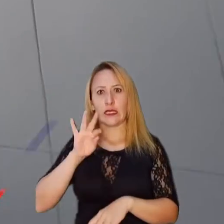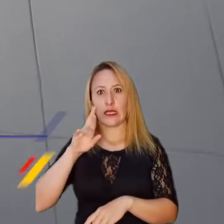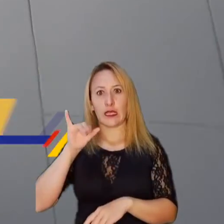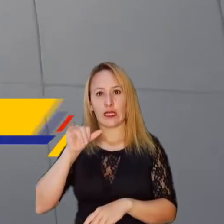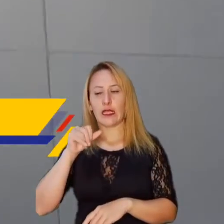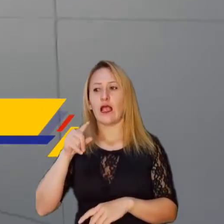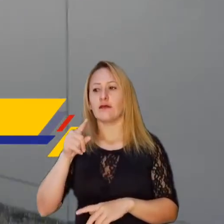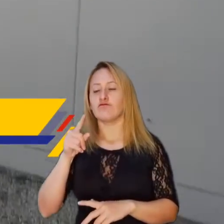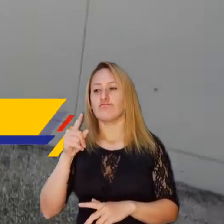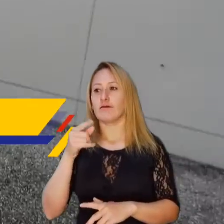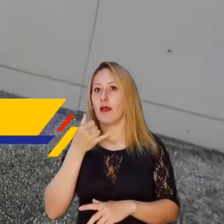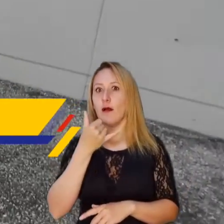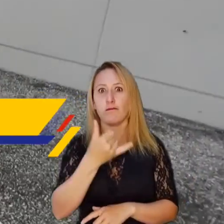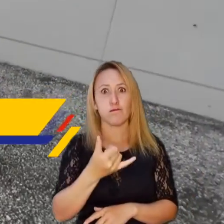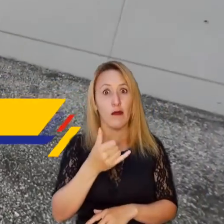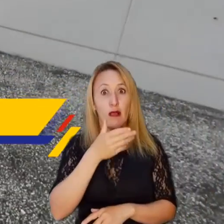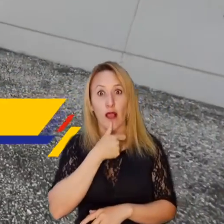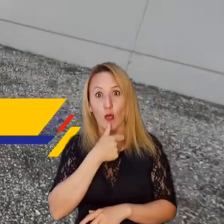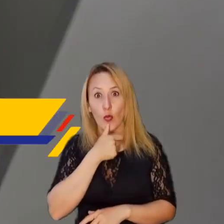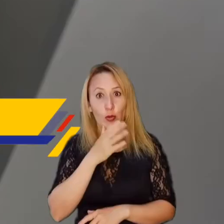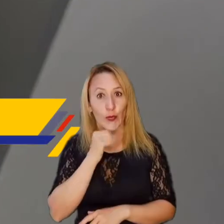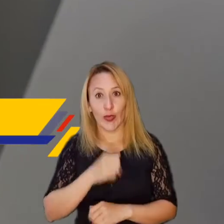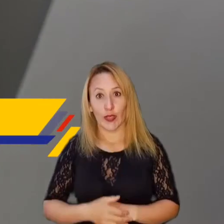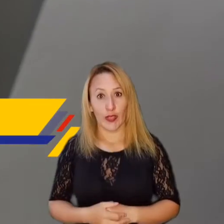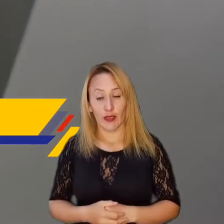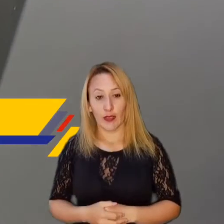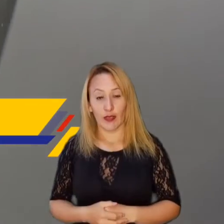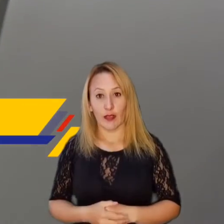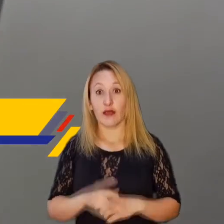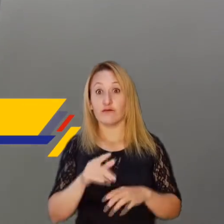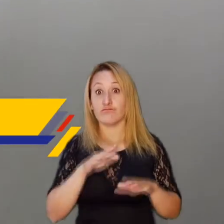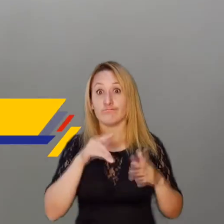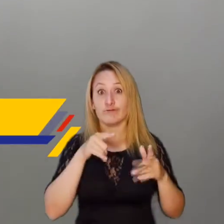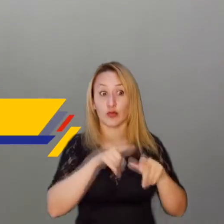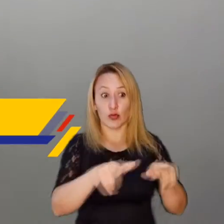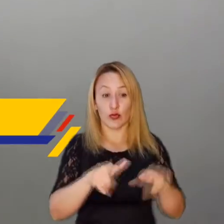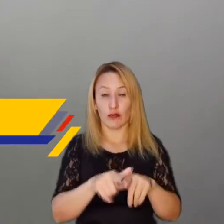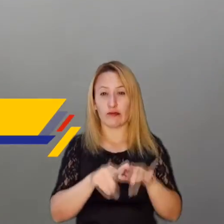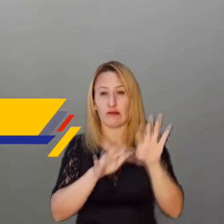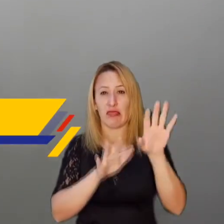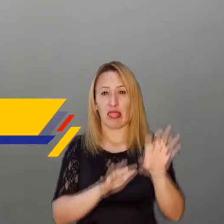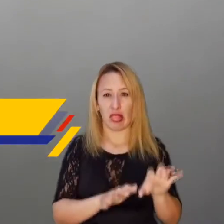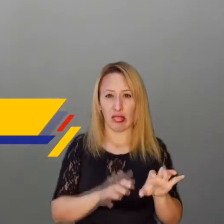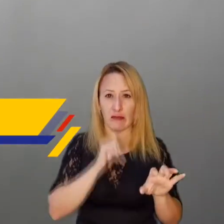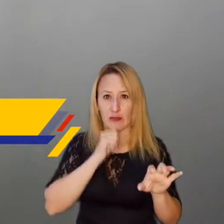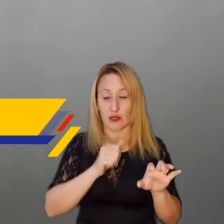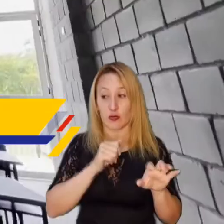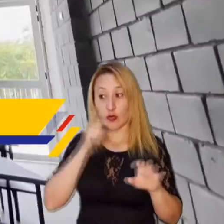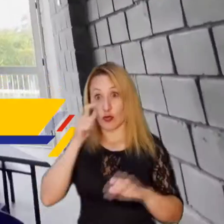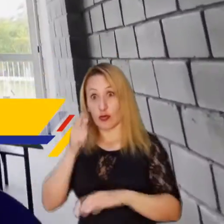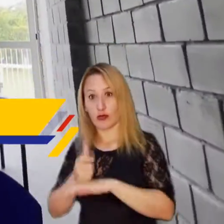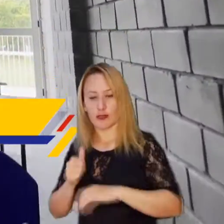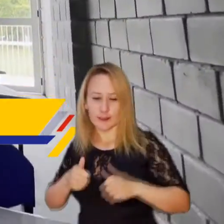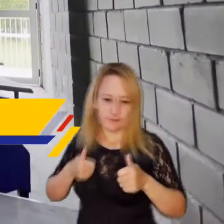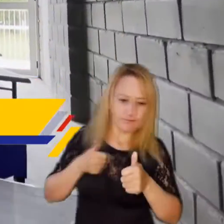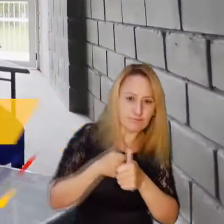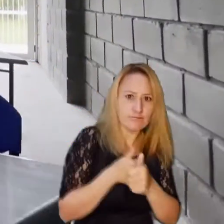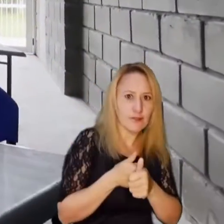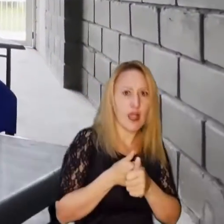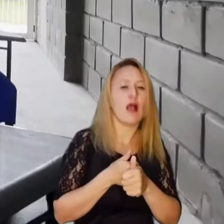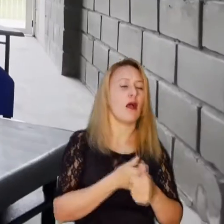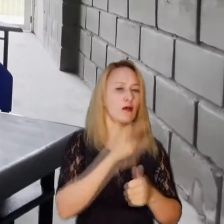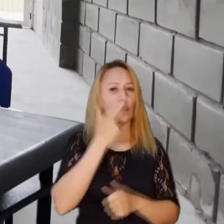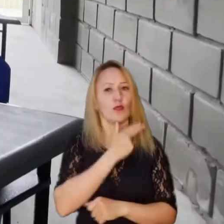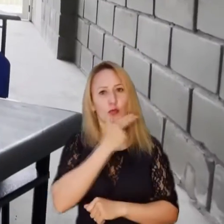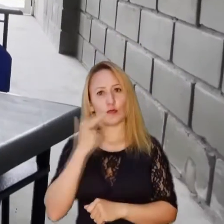se comprobó que la institución ni siquiera tenía agua potable y las instalaciones estaban deteriorando demasiado. Pero con el acompañamiento de